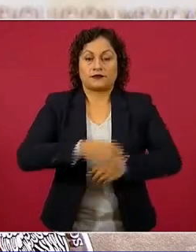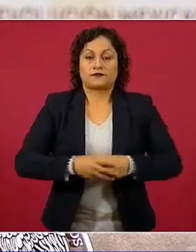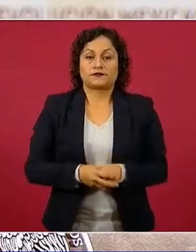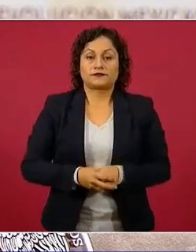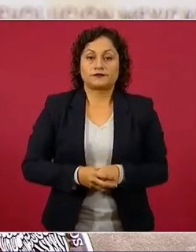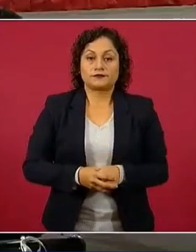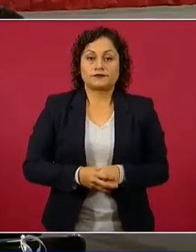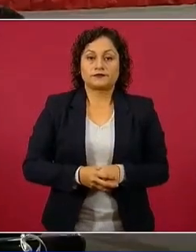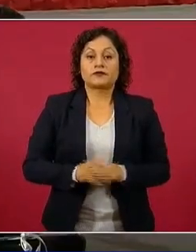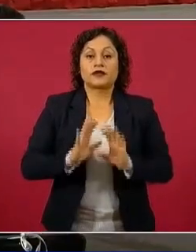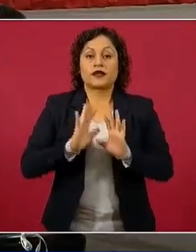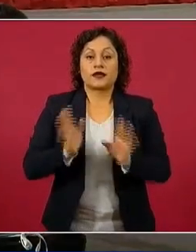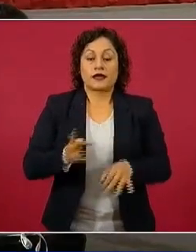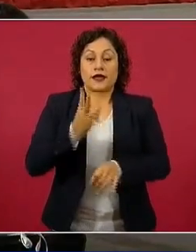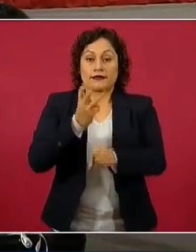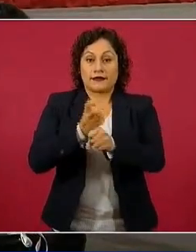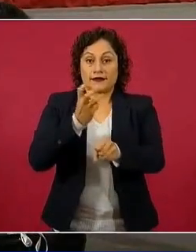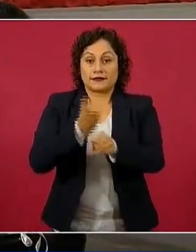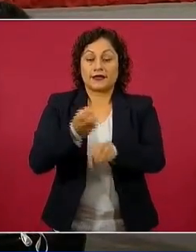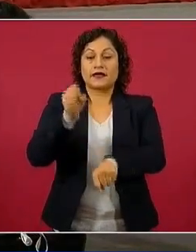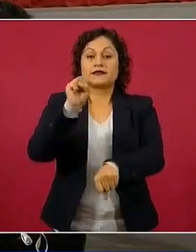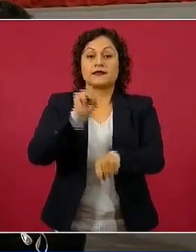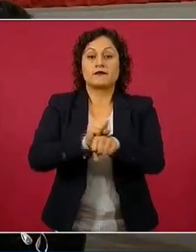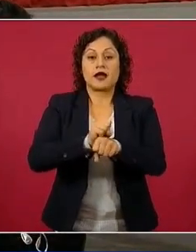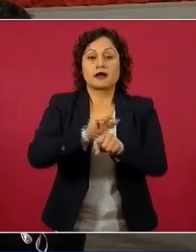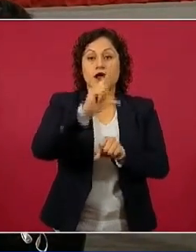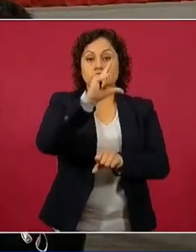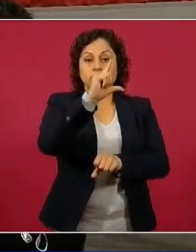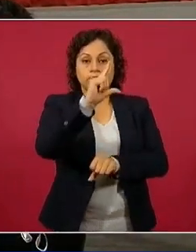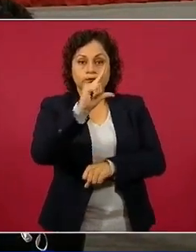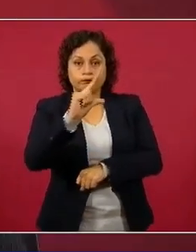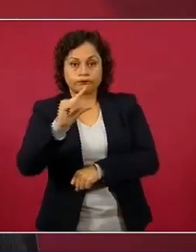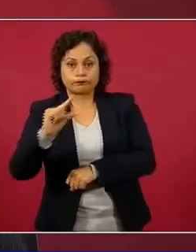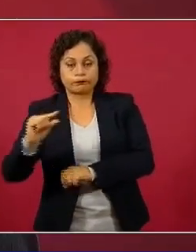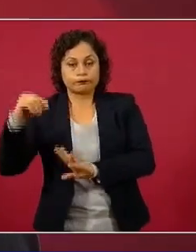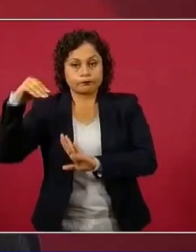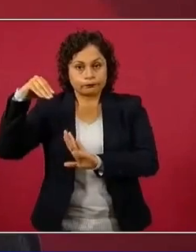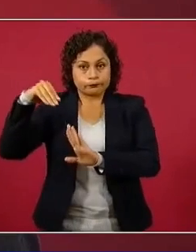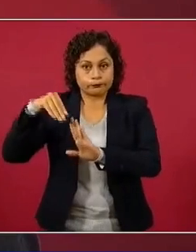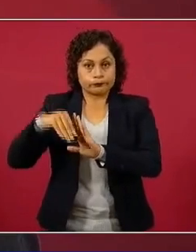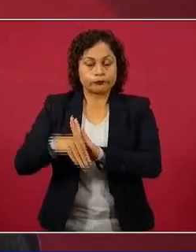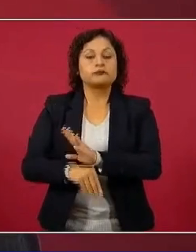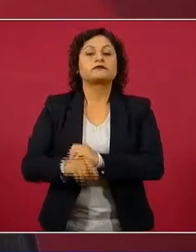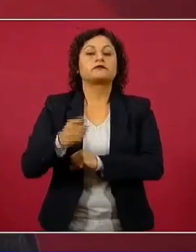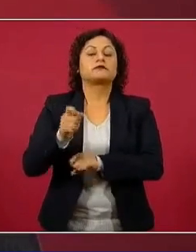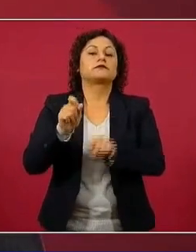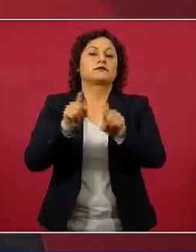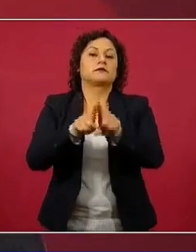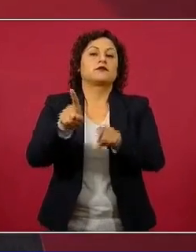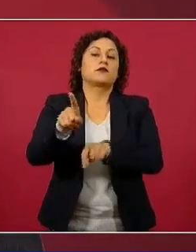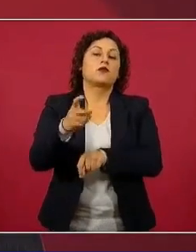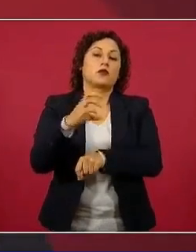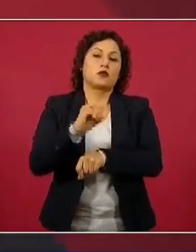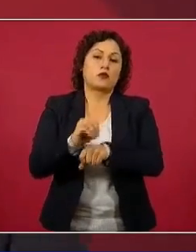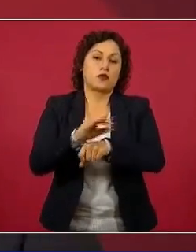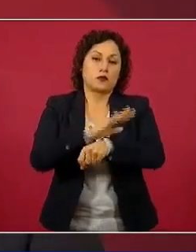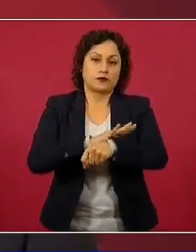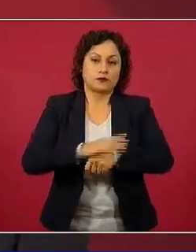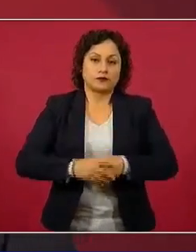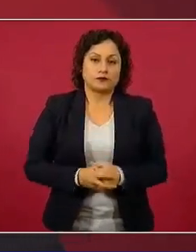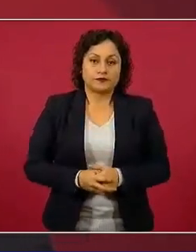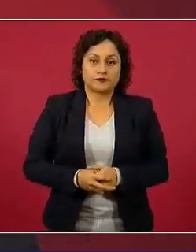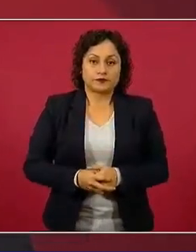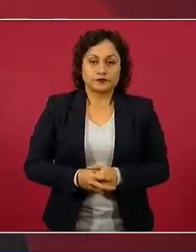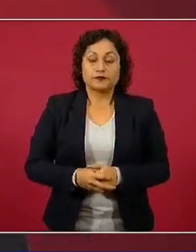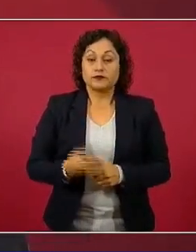la tercera semana de reducción sostenida y grande de la epidemia de COVID-19. Como comentamos